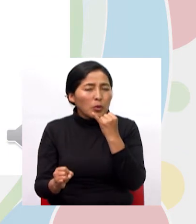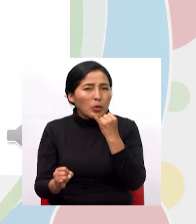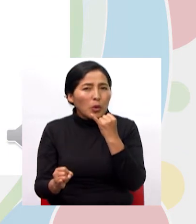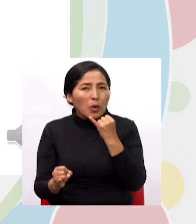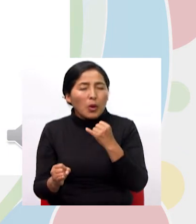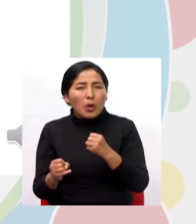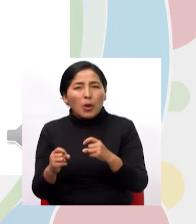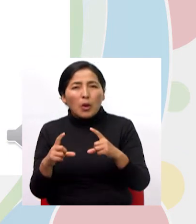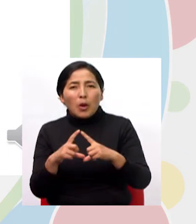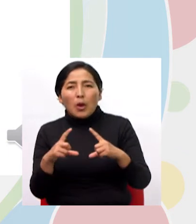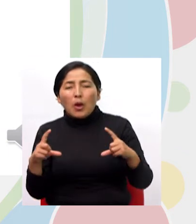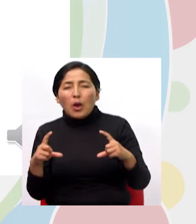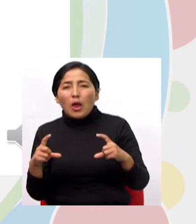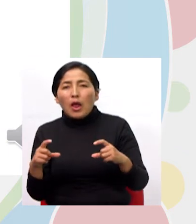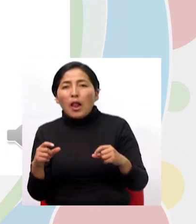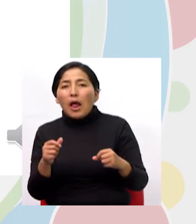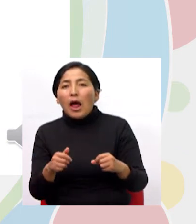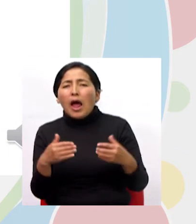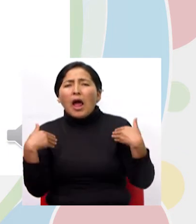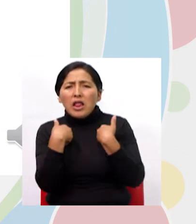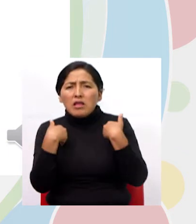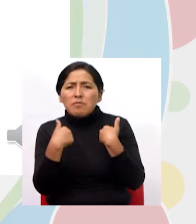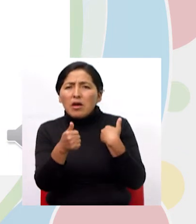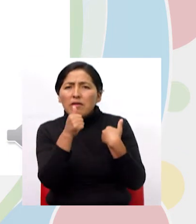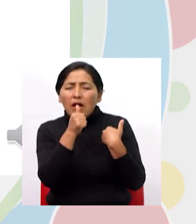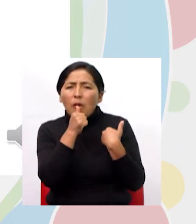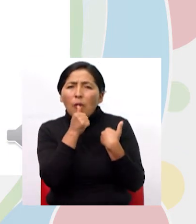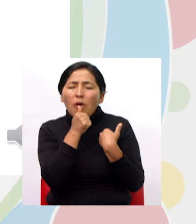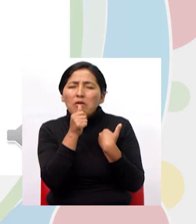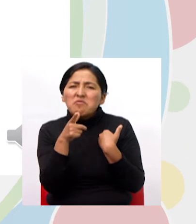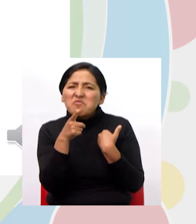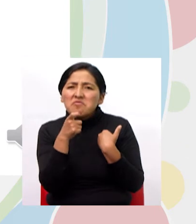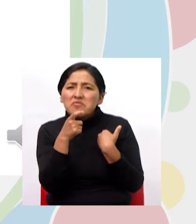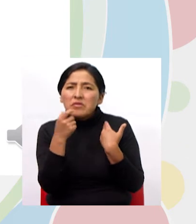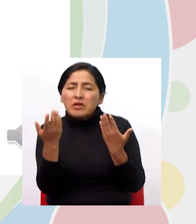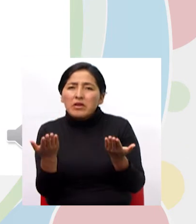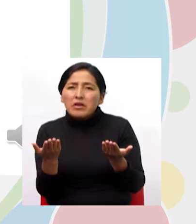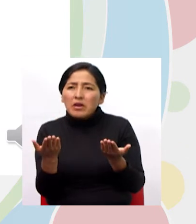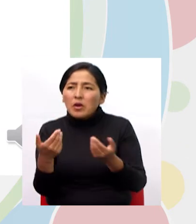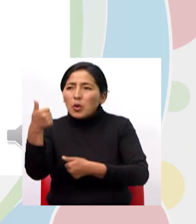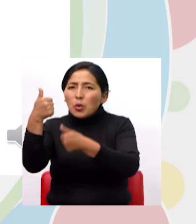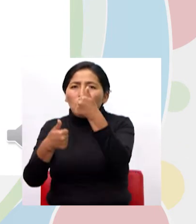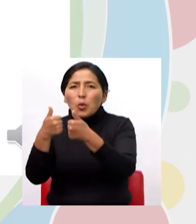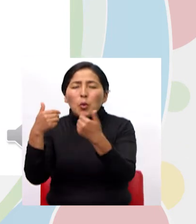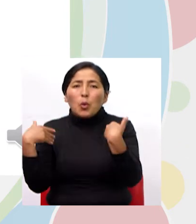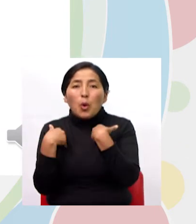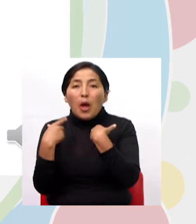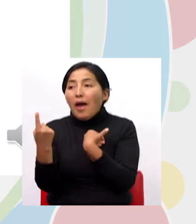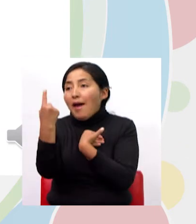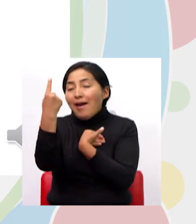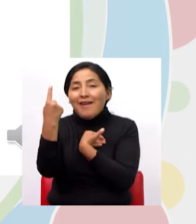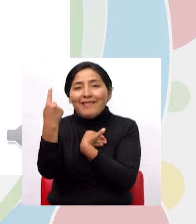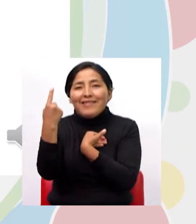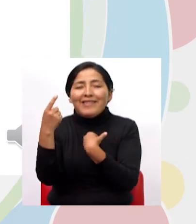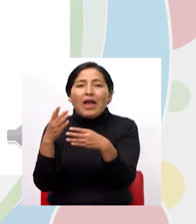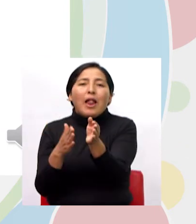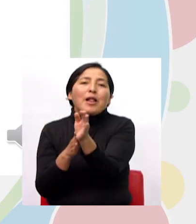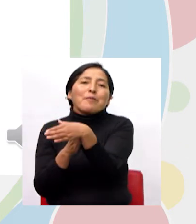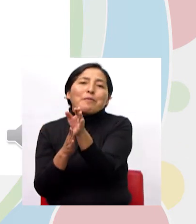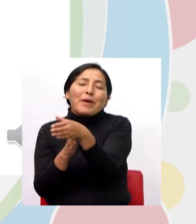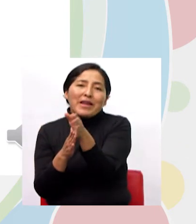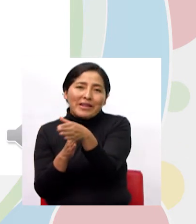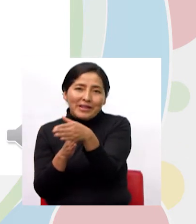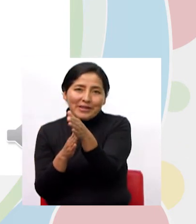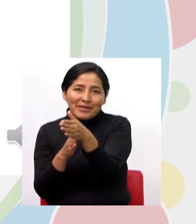a la clasificación de los acuáticos ¿quiénes corresponden? tenemos ahí un solo animalito ya que observamos